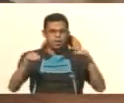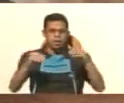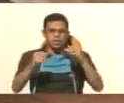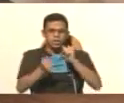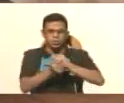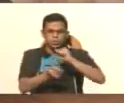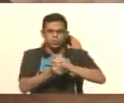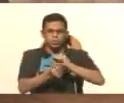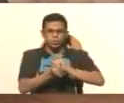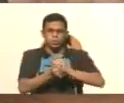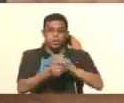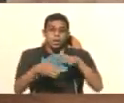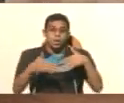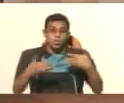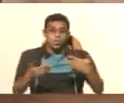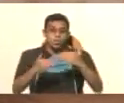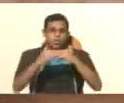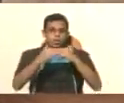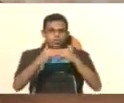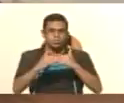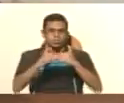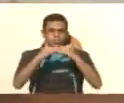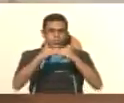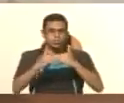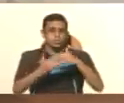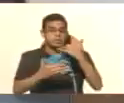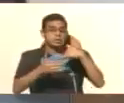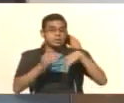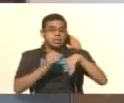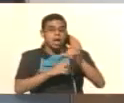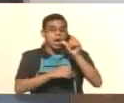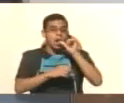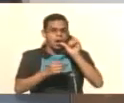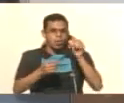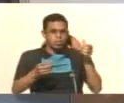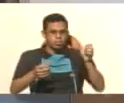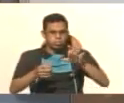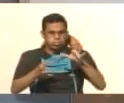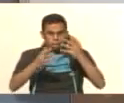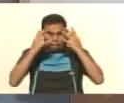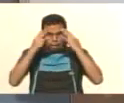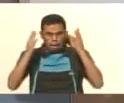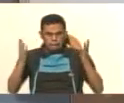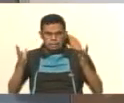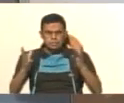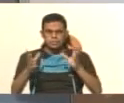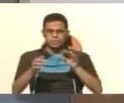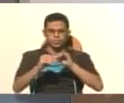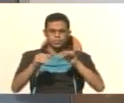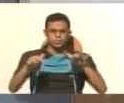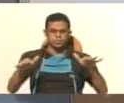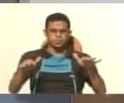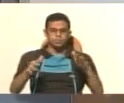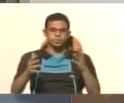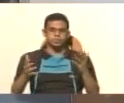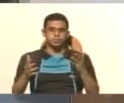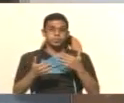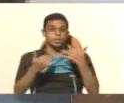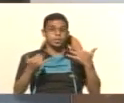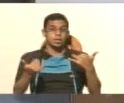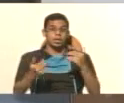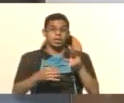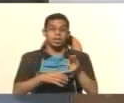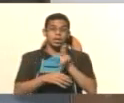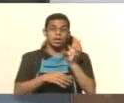cual soporta cuando hay derrames de agua. Recuerden, las medidas preventivas para el trabajo con el uso correcto del